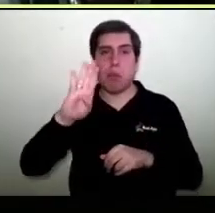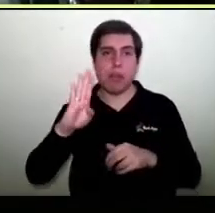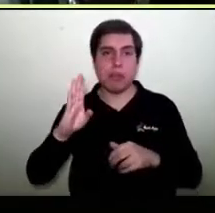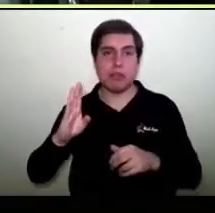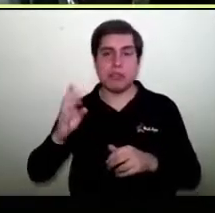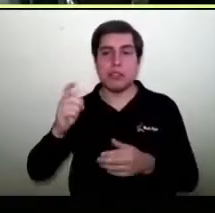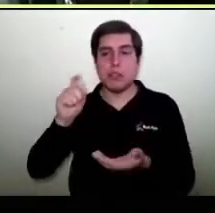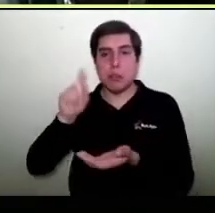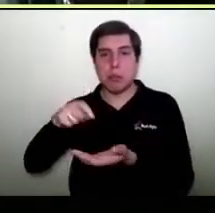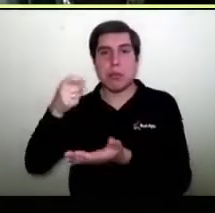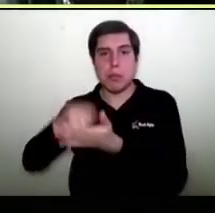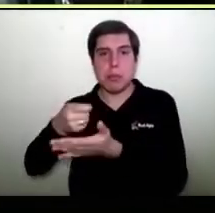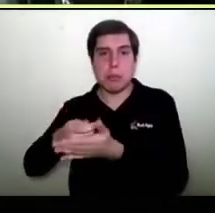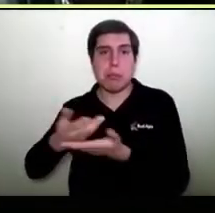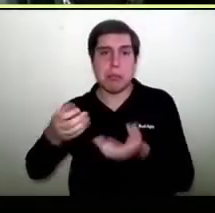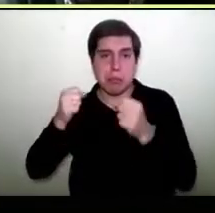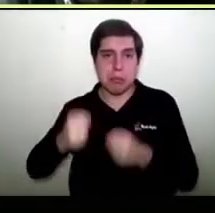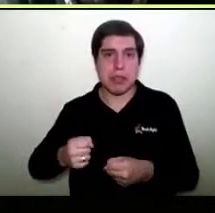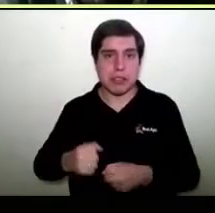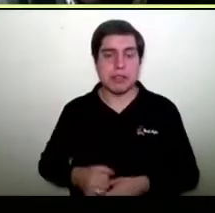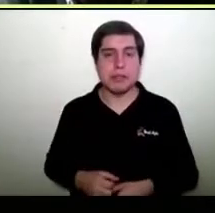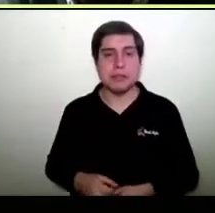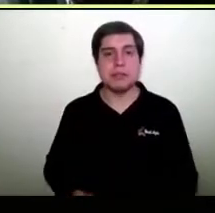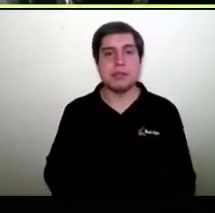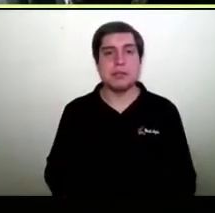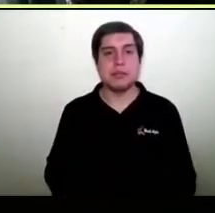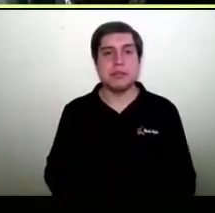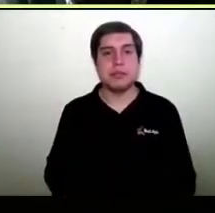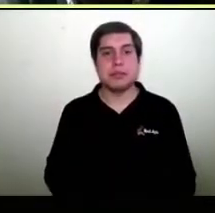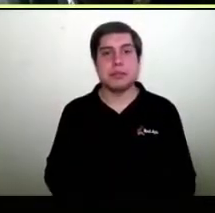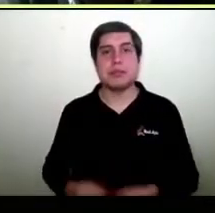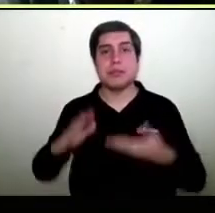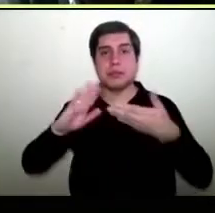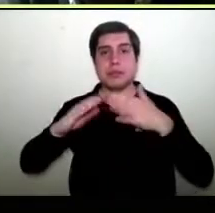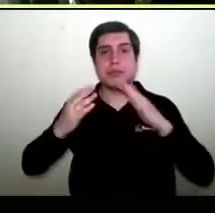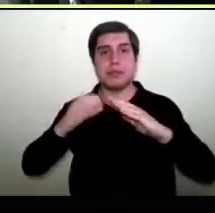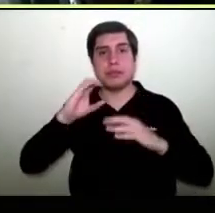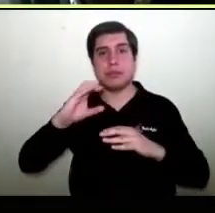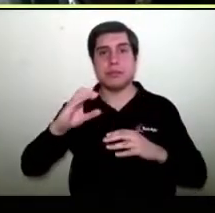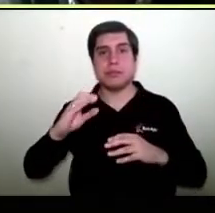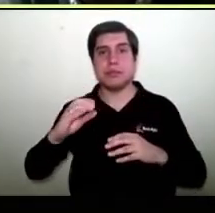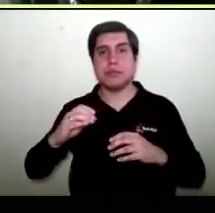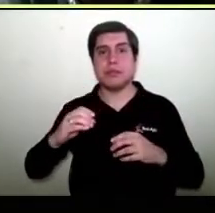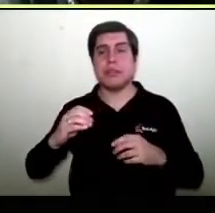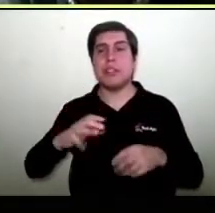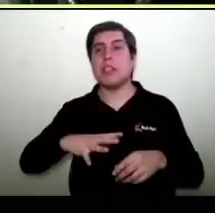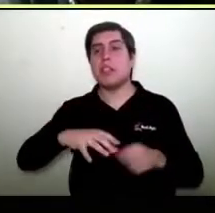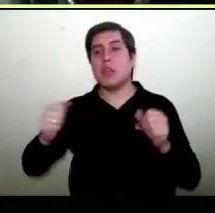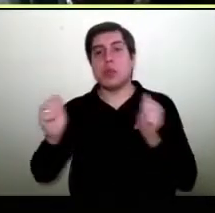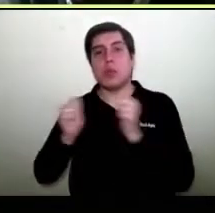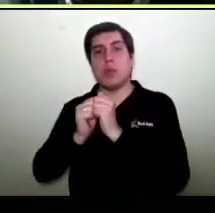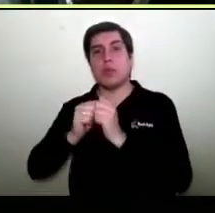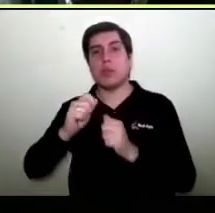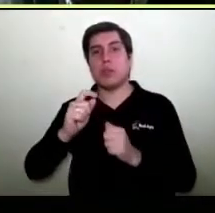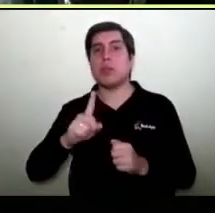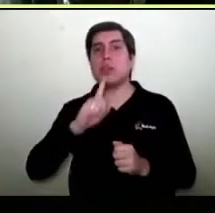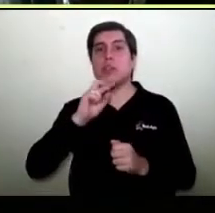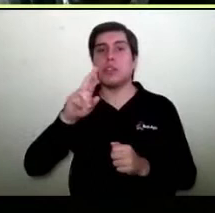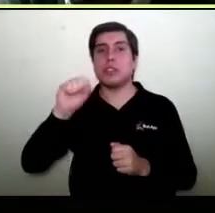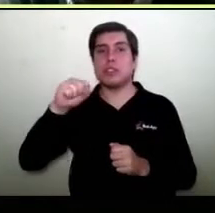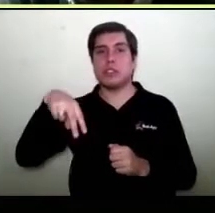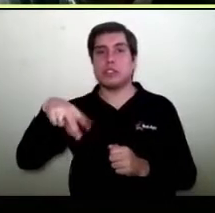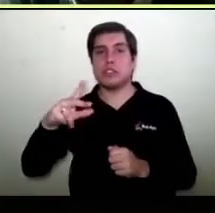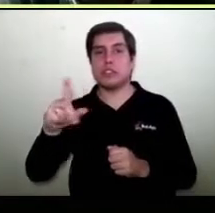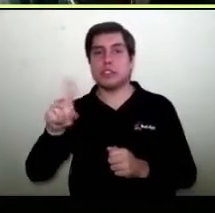hoy día el botón de pago pasó a ser un bien necesario. En el caso de Comunidad C tiene un convenio con Transbank que permite en 48 horas tú tengas tu